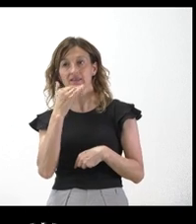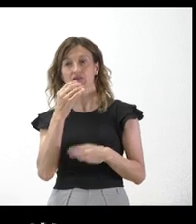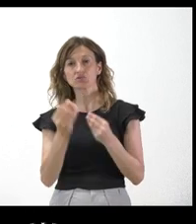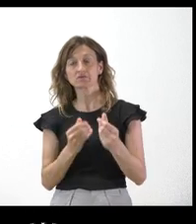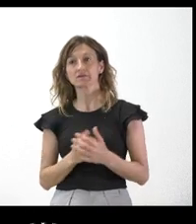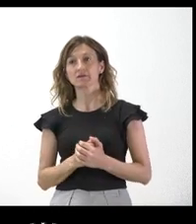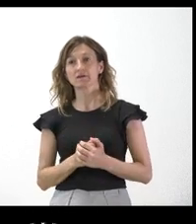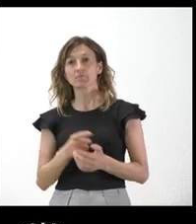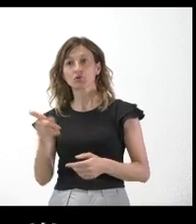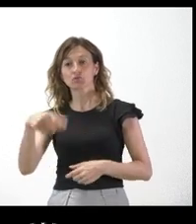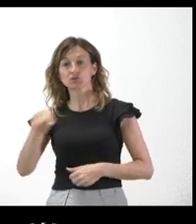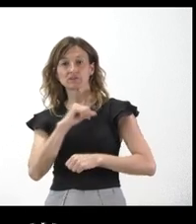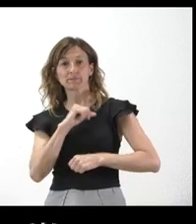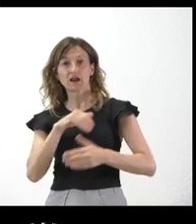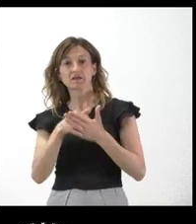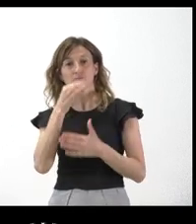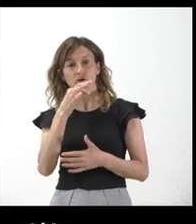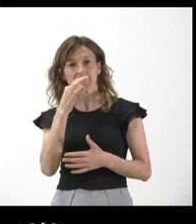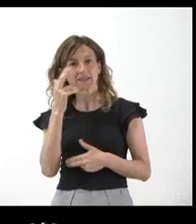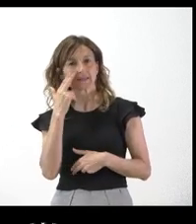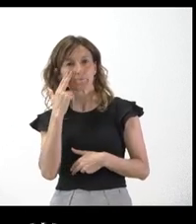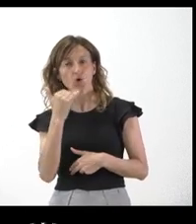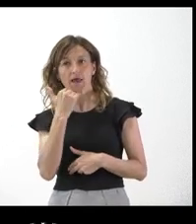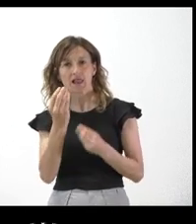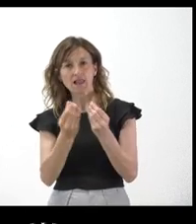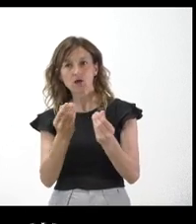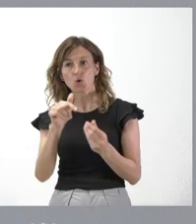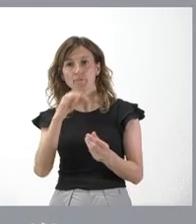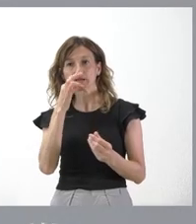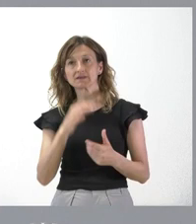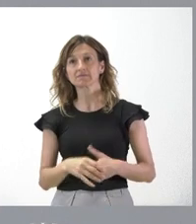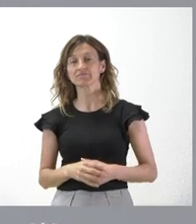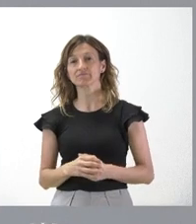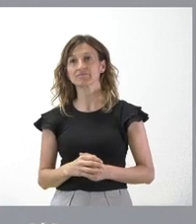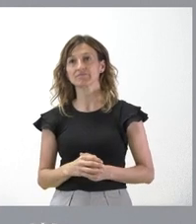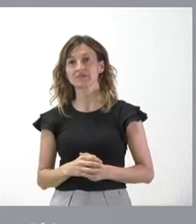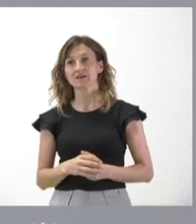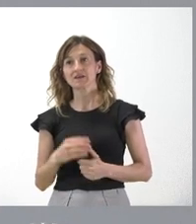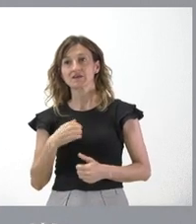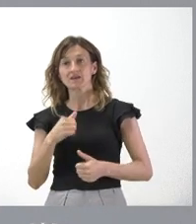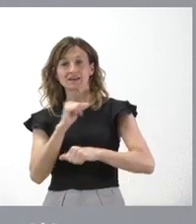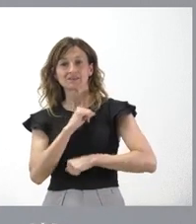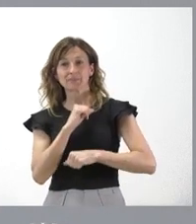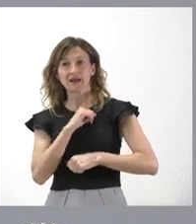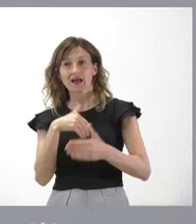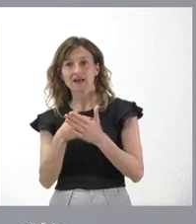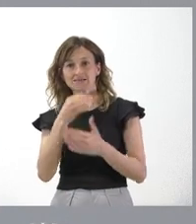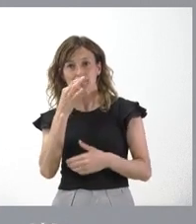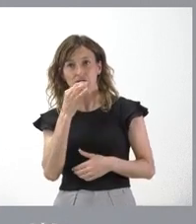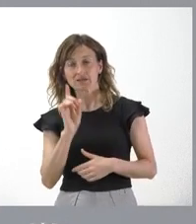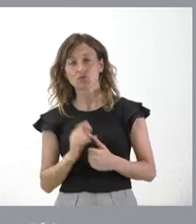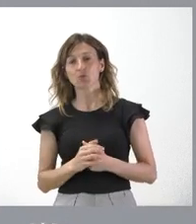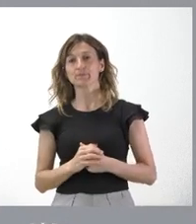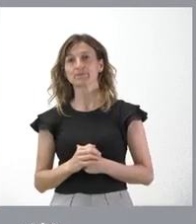emplazado a lo que pase esta tarde, si tienen ustedes algún temor a lo que pase esta tarde. No, no es que yo les emplace a lo que pase esta tarde, es que creo que